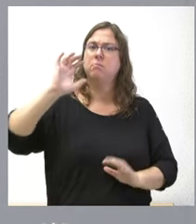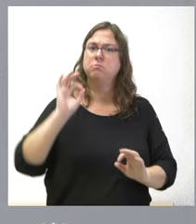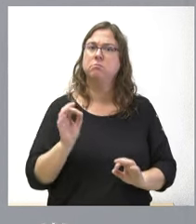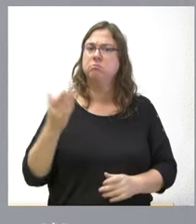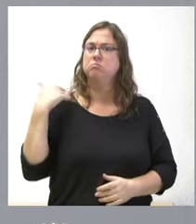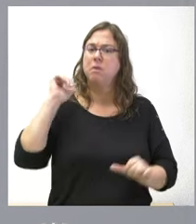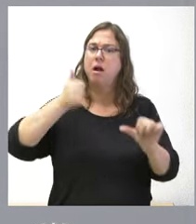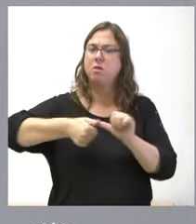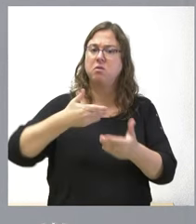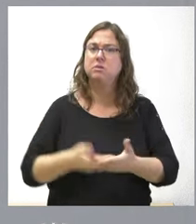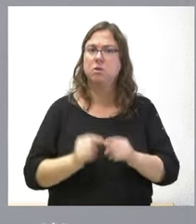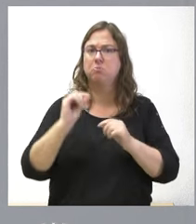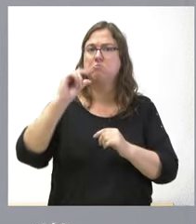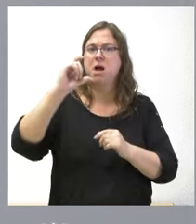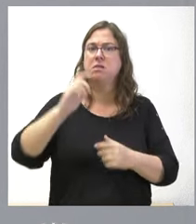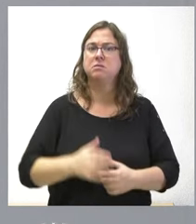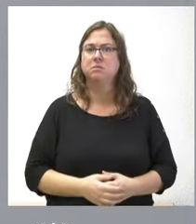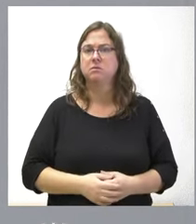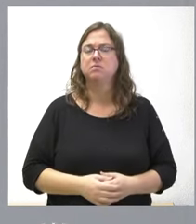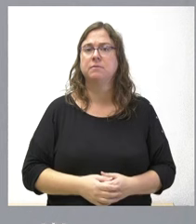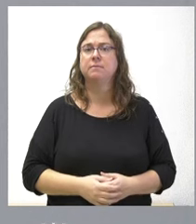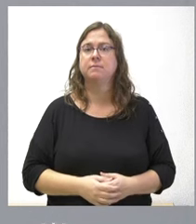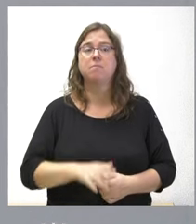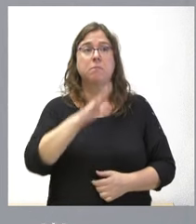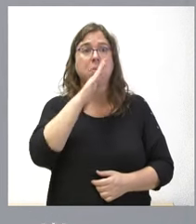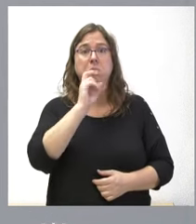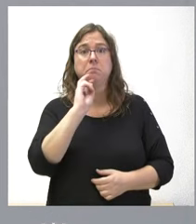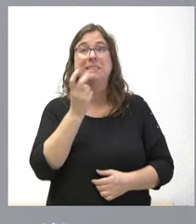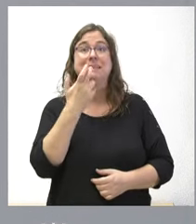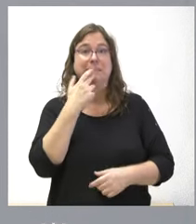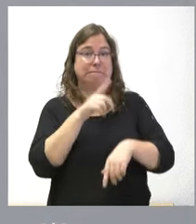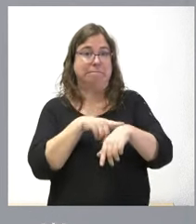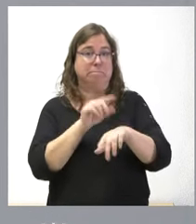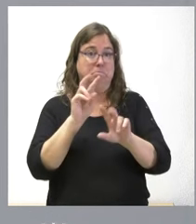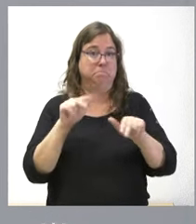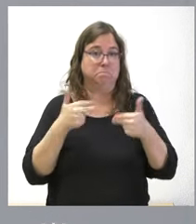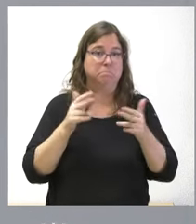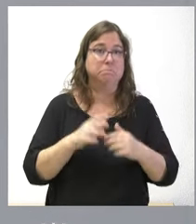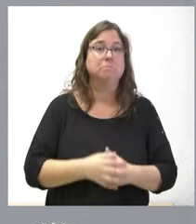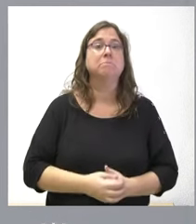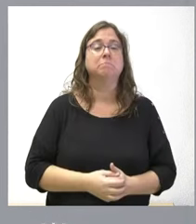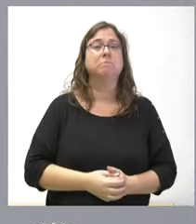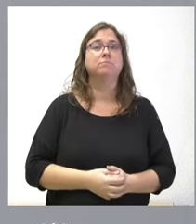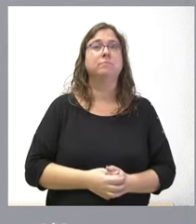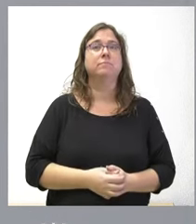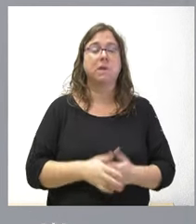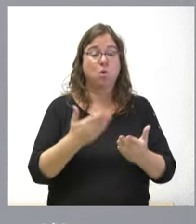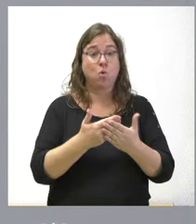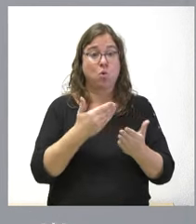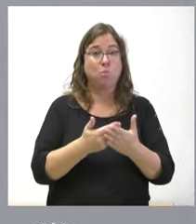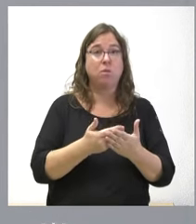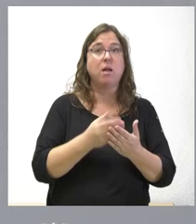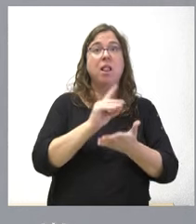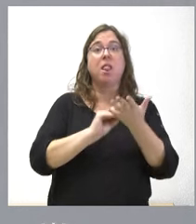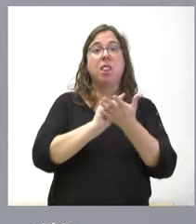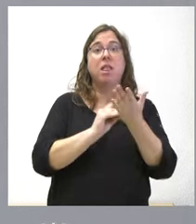últimos años y por diversos motivos si me permiten y compruebo pues algunos